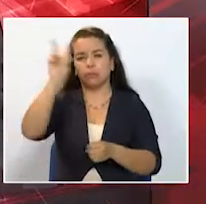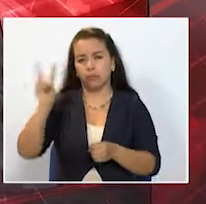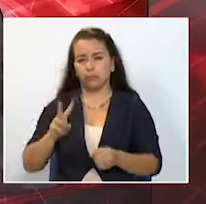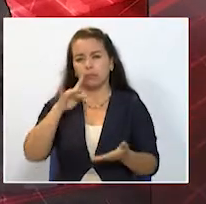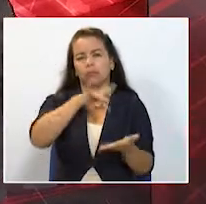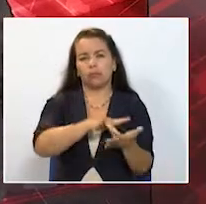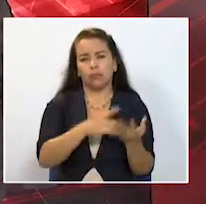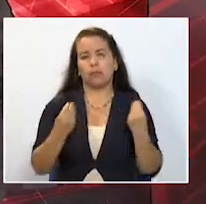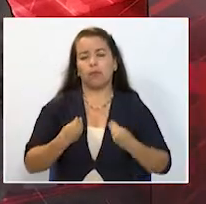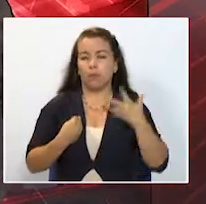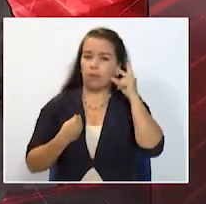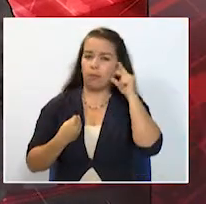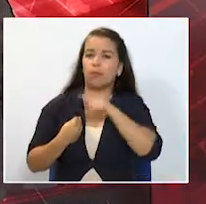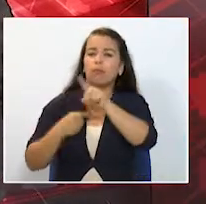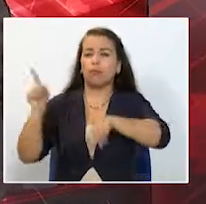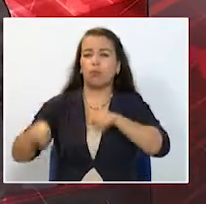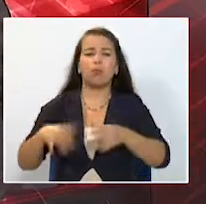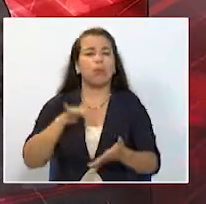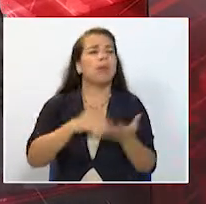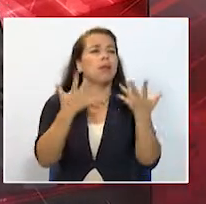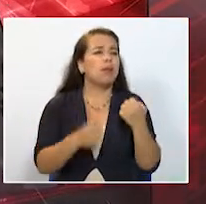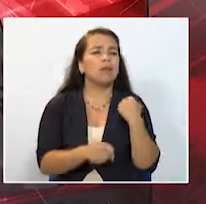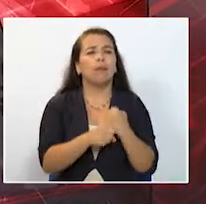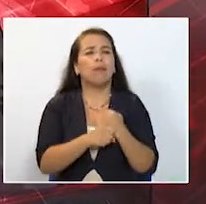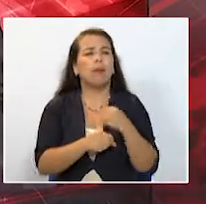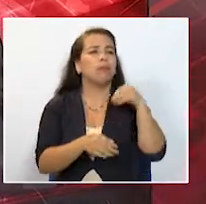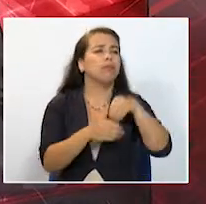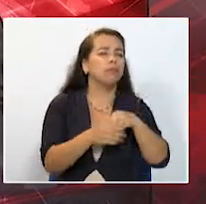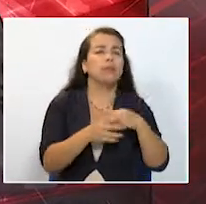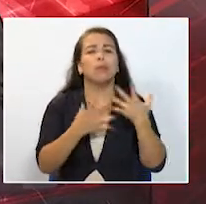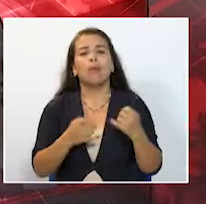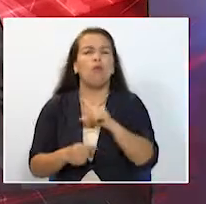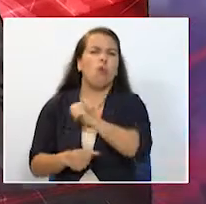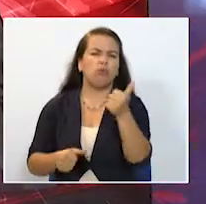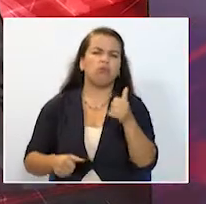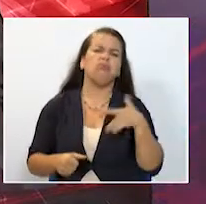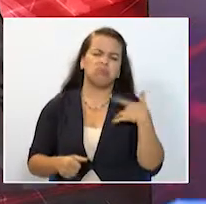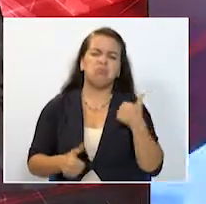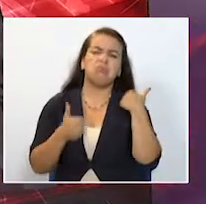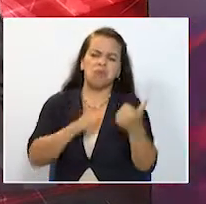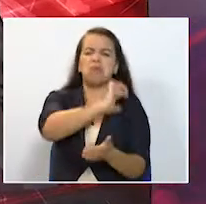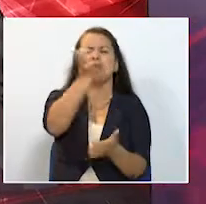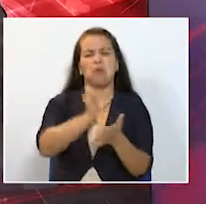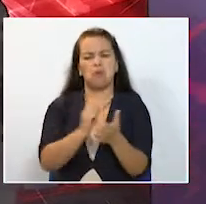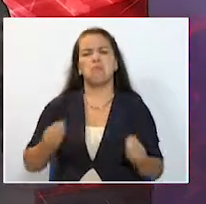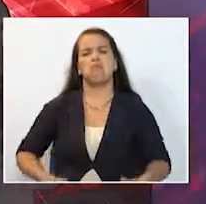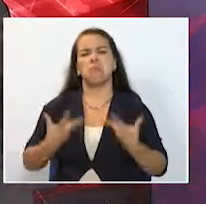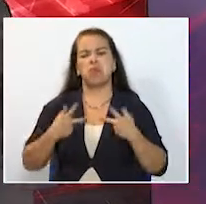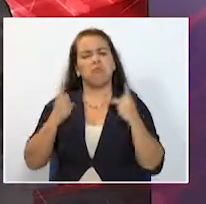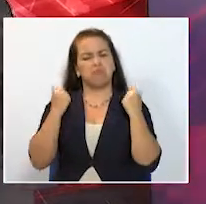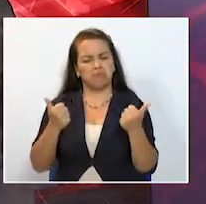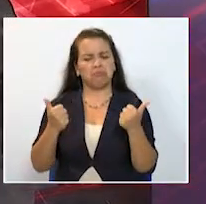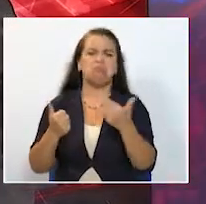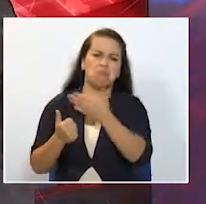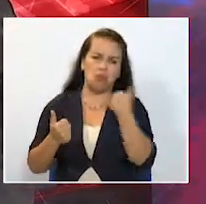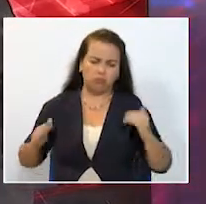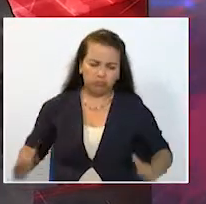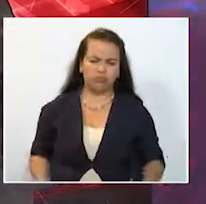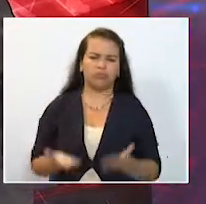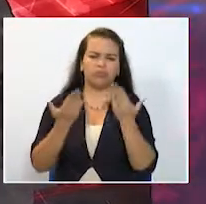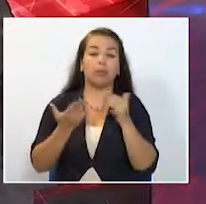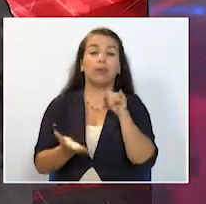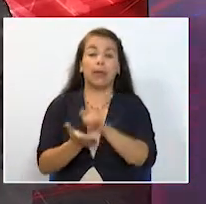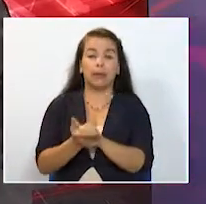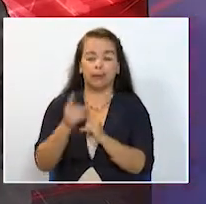muchos llegan en búsqueda de oportunidades laborales y otros porque consideran que en el triángulo del café pueden aumentar su calidad de vida esta es una